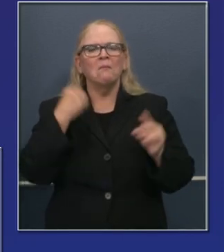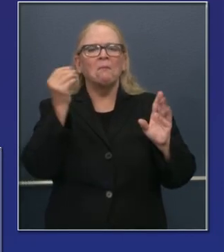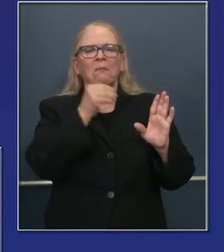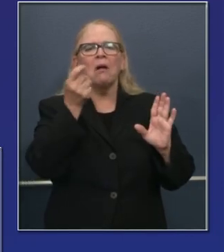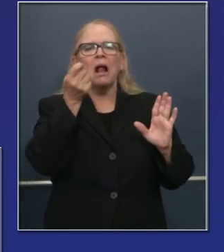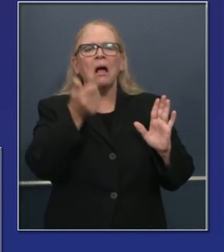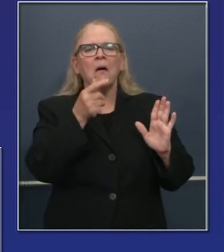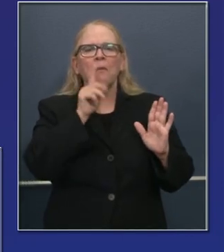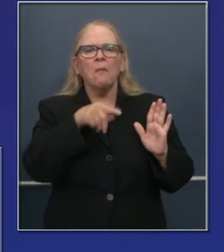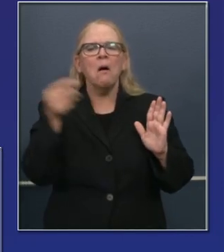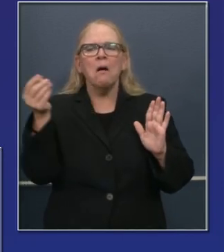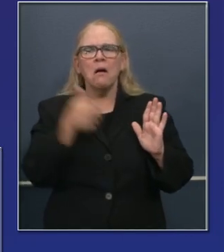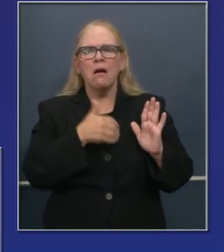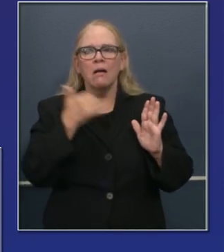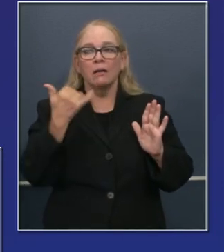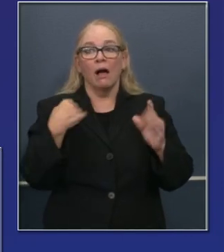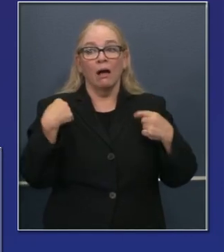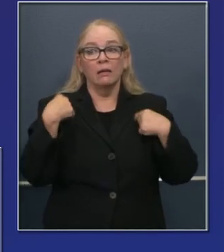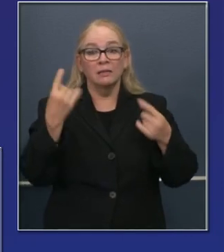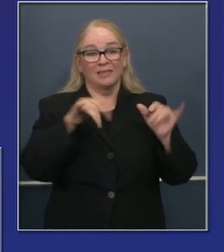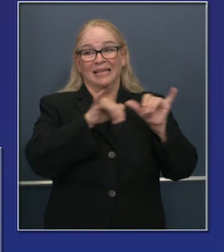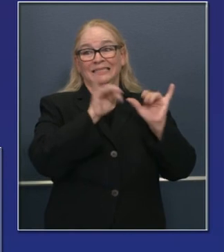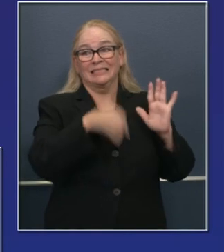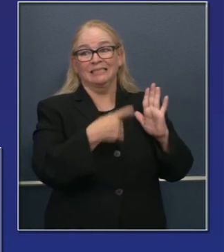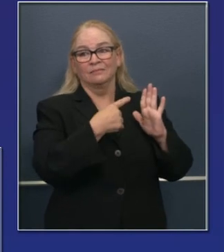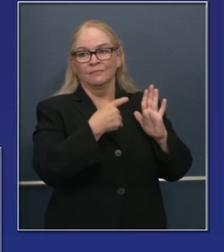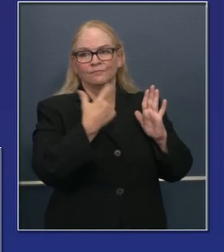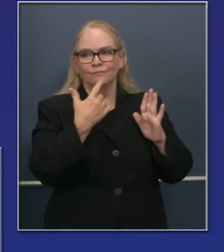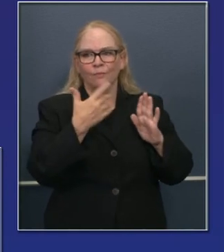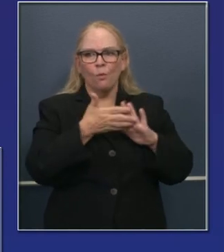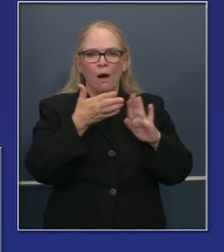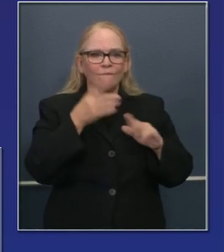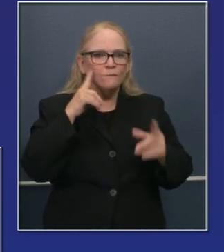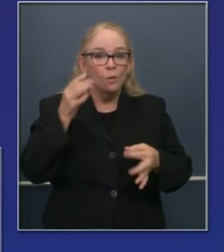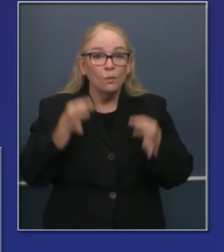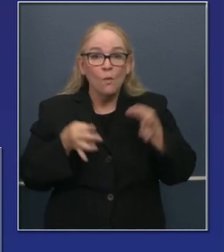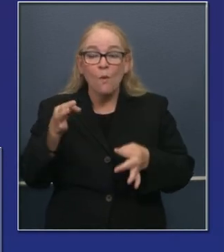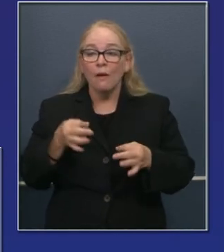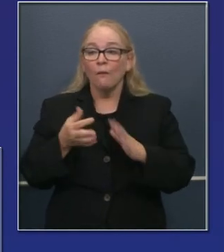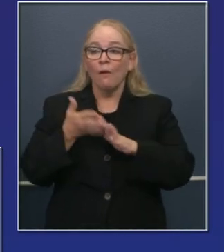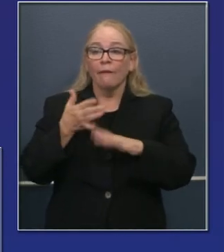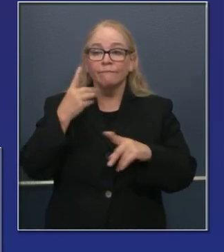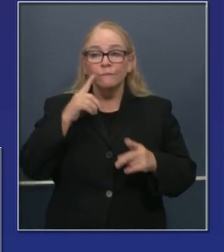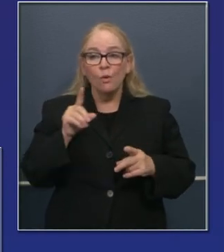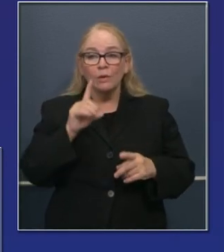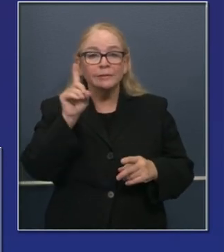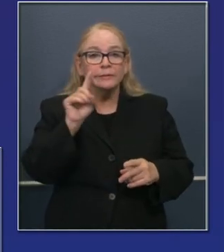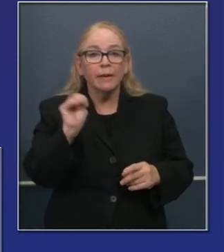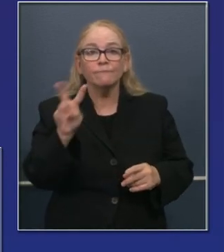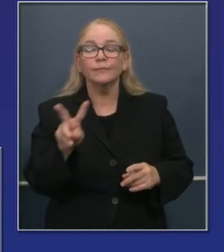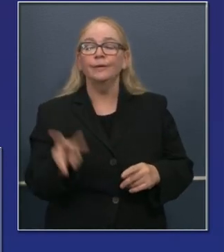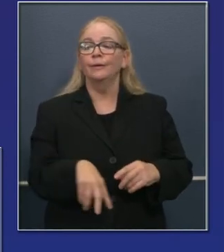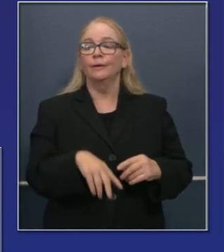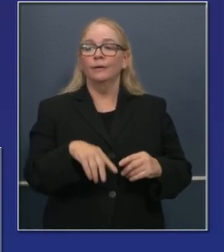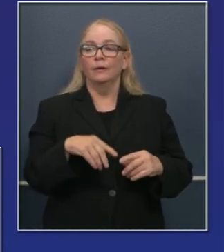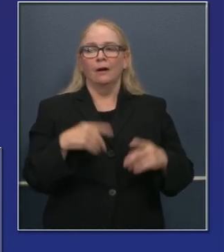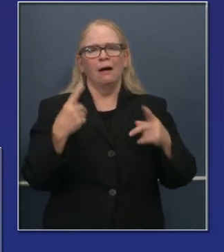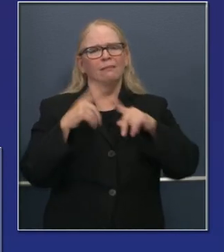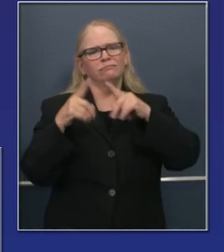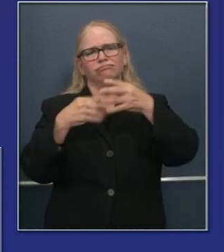motorizados, impacta a los tribunales, impacta cómo usted puede participar y